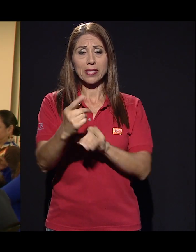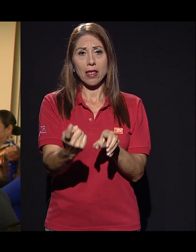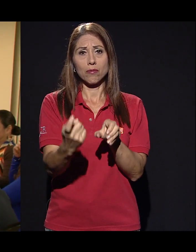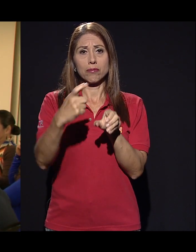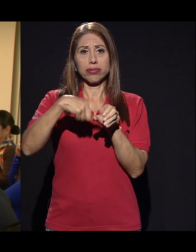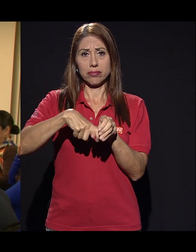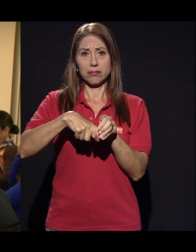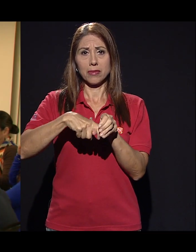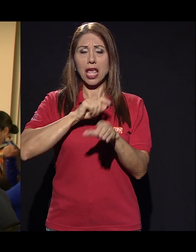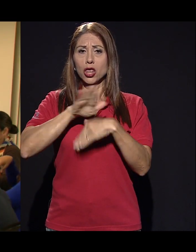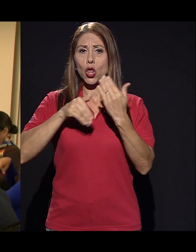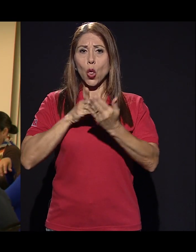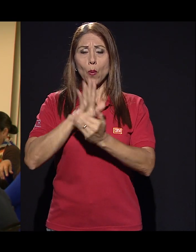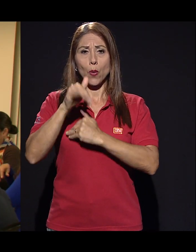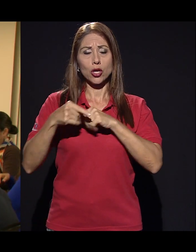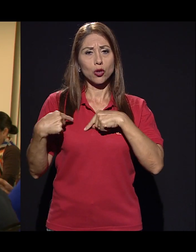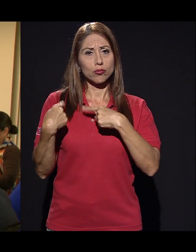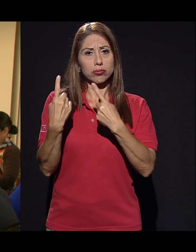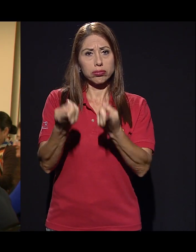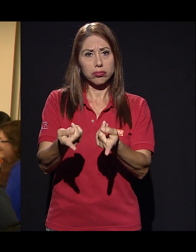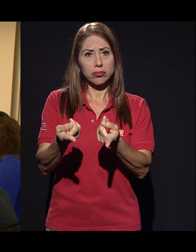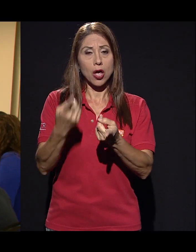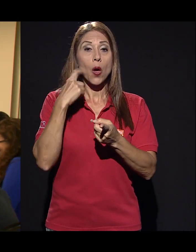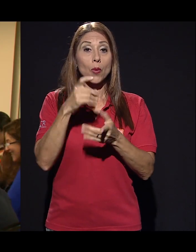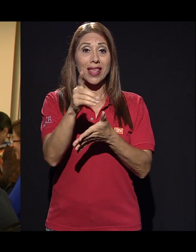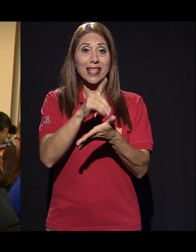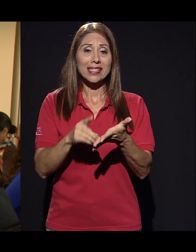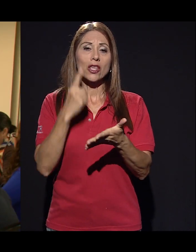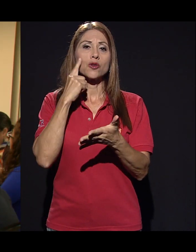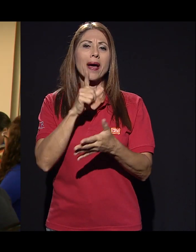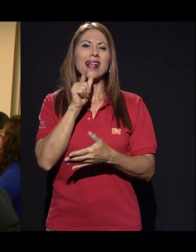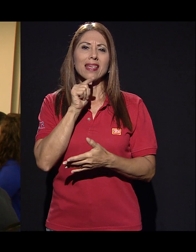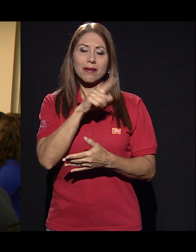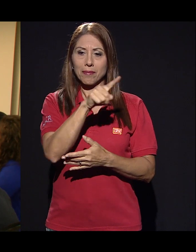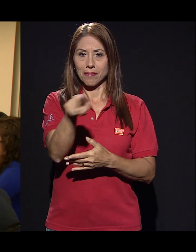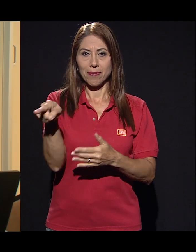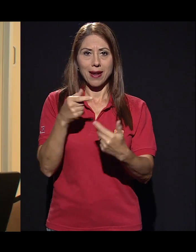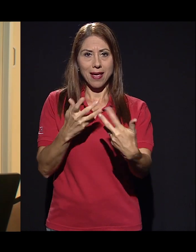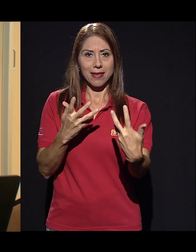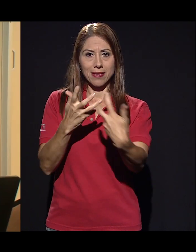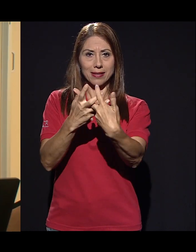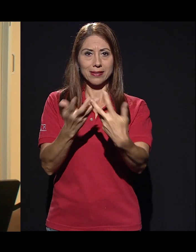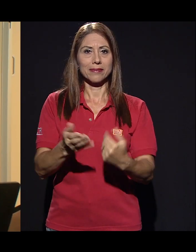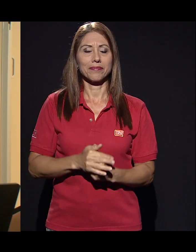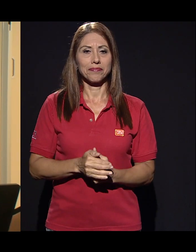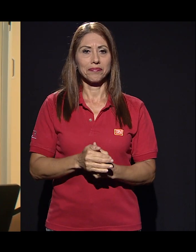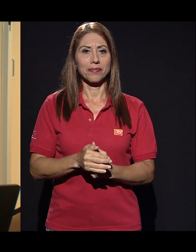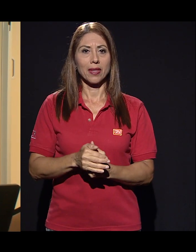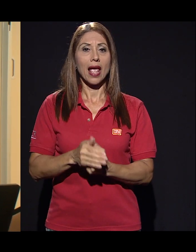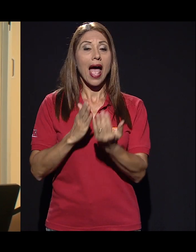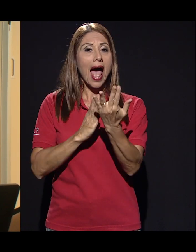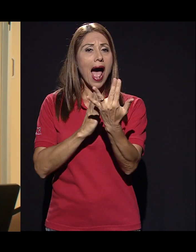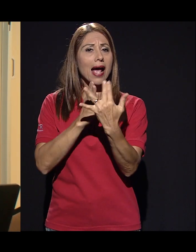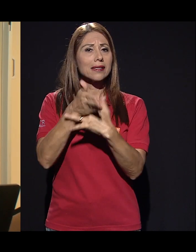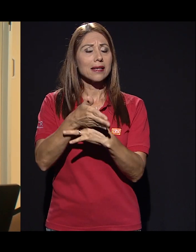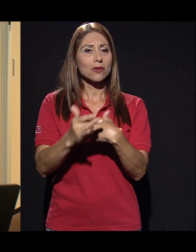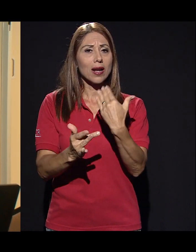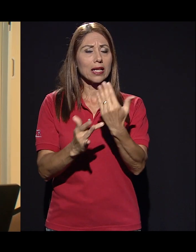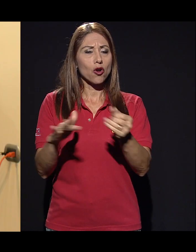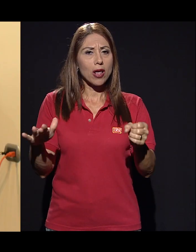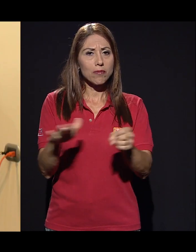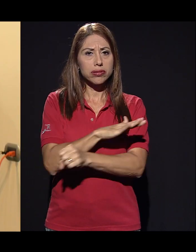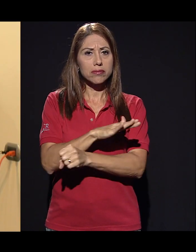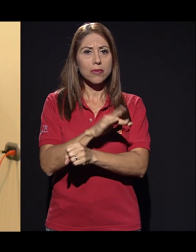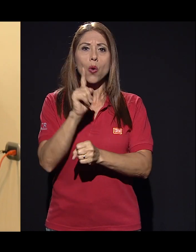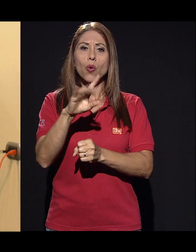discapacidad a lo largo de todo el proyecto, ya que los diseños son para ellas. El acceso pleno a la tecnología es una